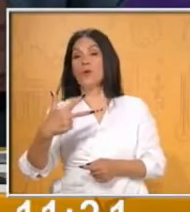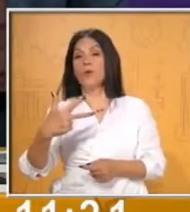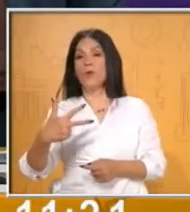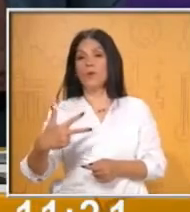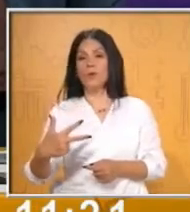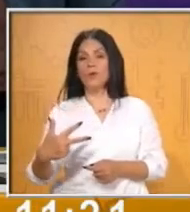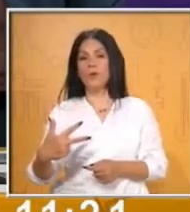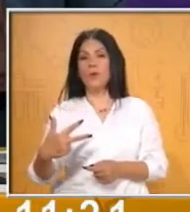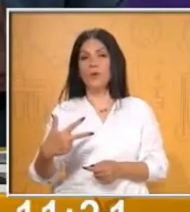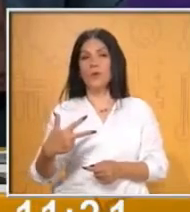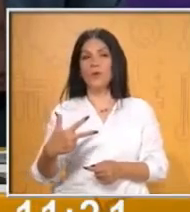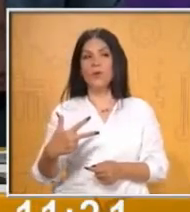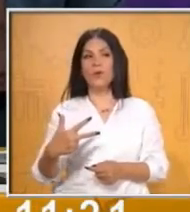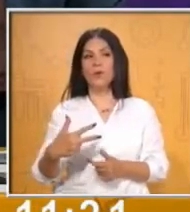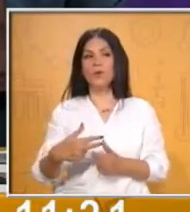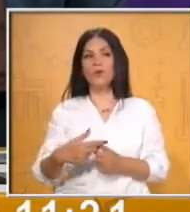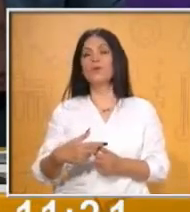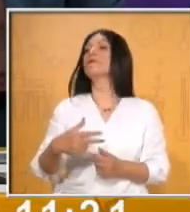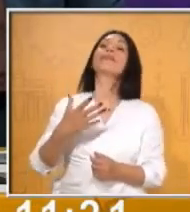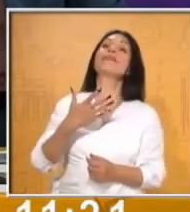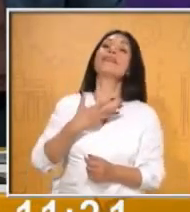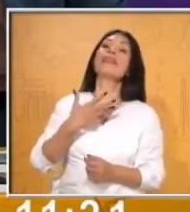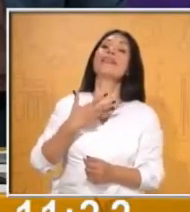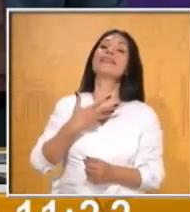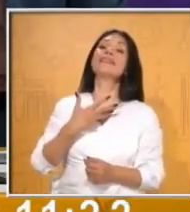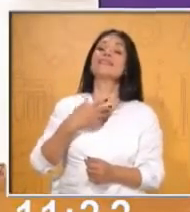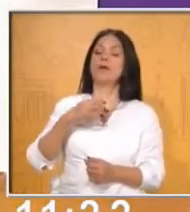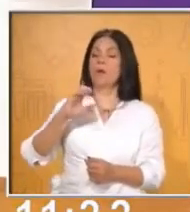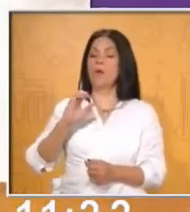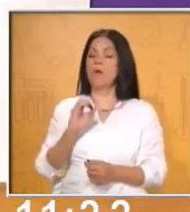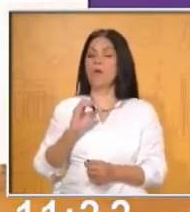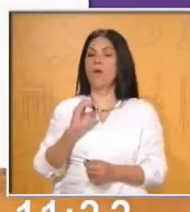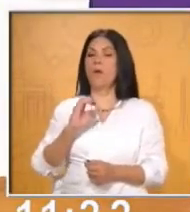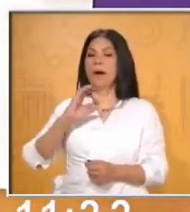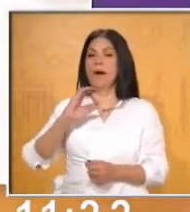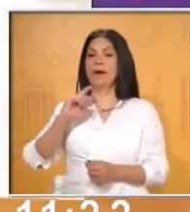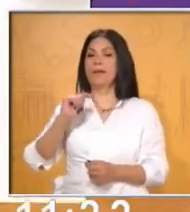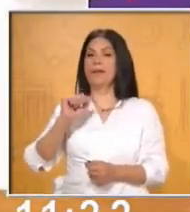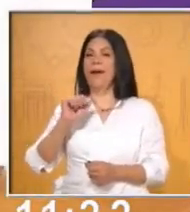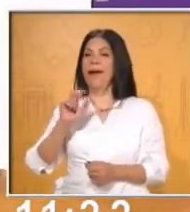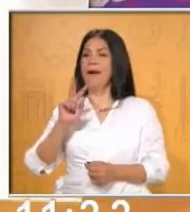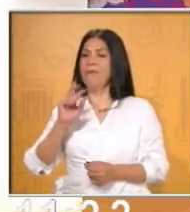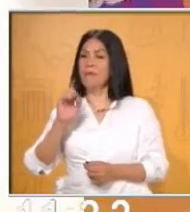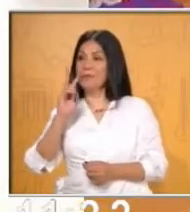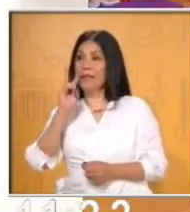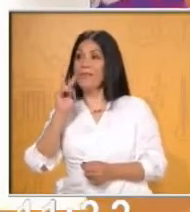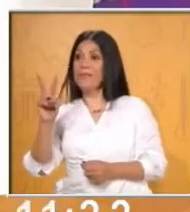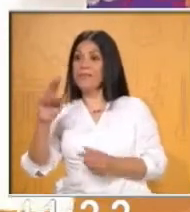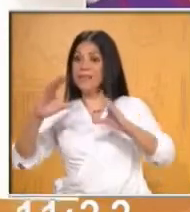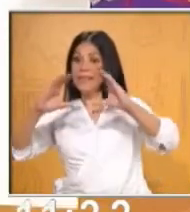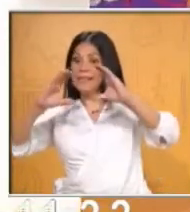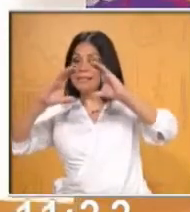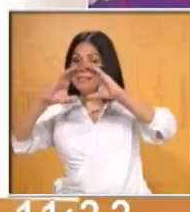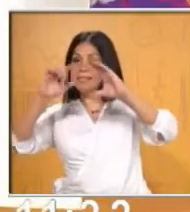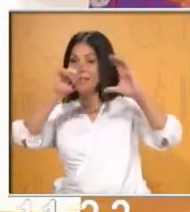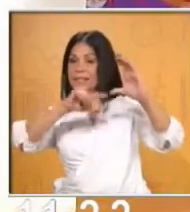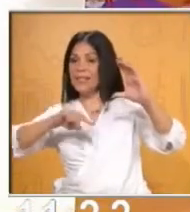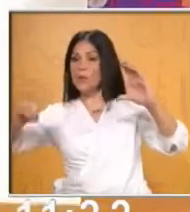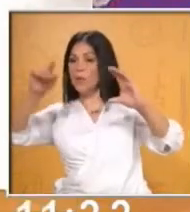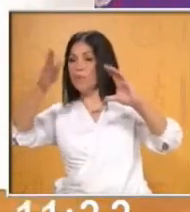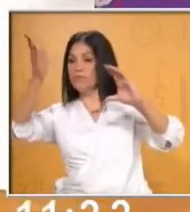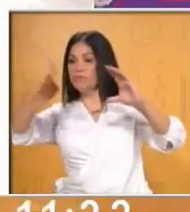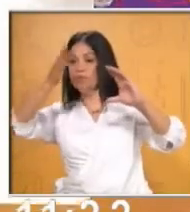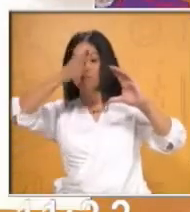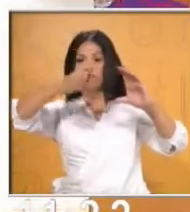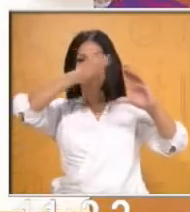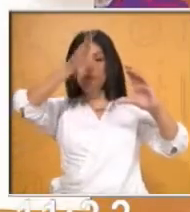dividirlo en ocho estamos hablando de octavos. El día de hoy vamos a trabajar entonces ángulos y recordando con fracciones,